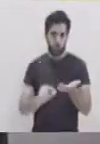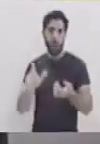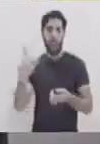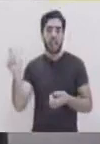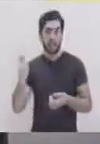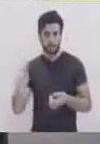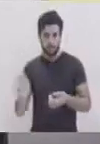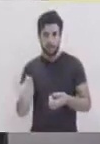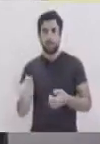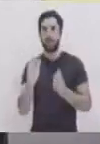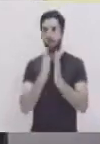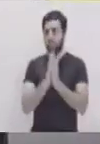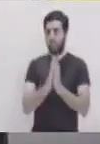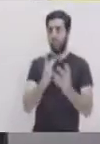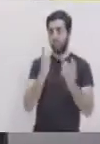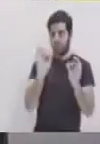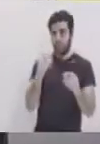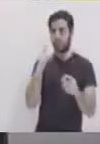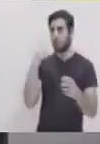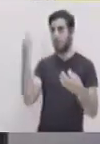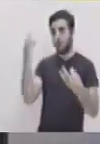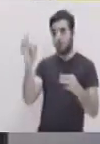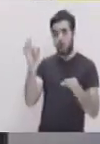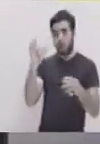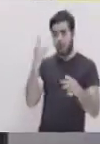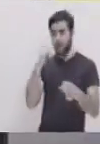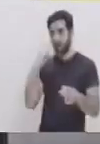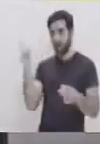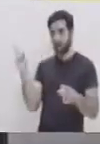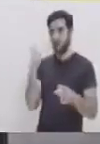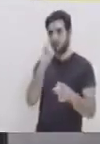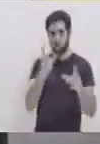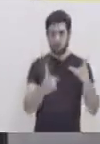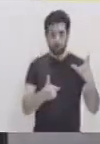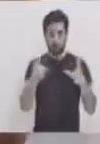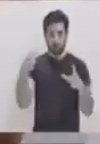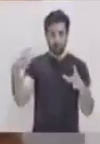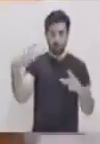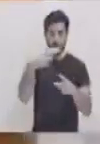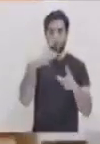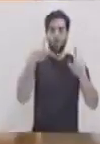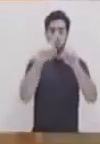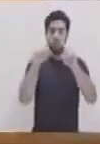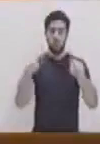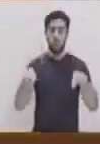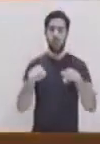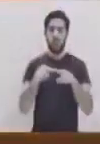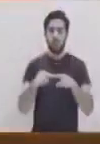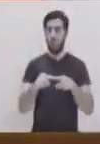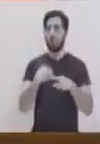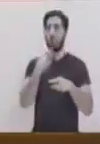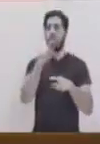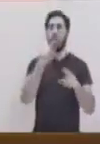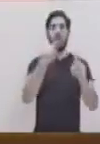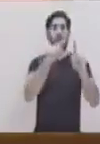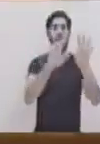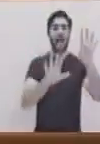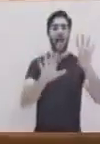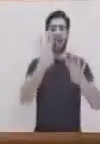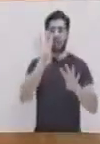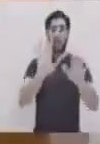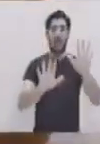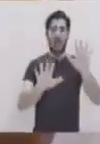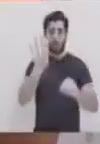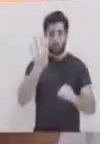cual, vamos a necesitar los siguientes. Vamos a cortar específicamente un cuadro